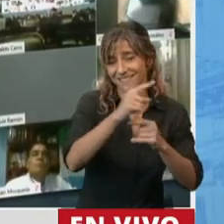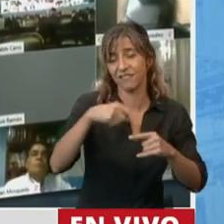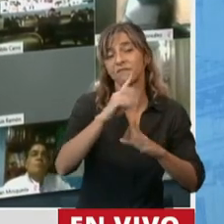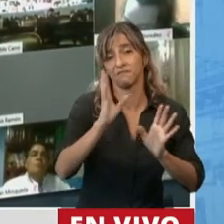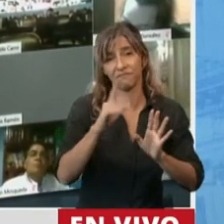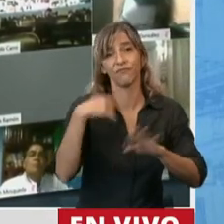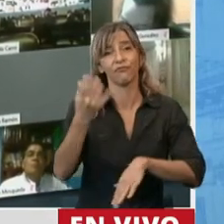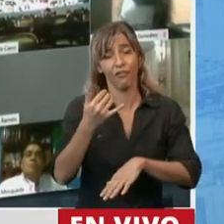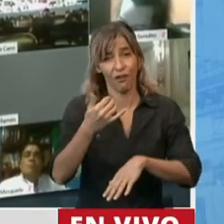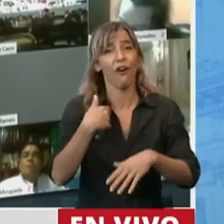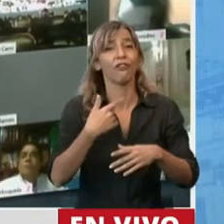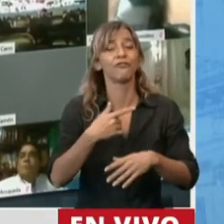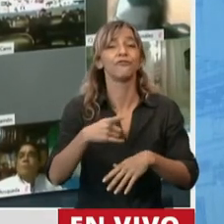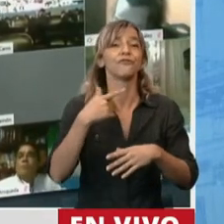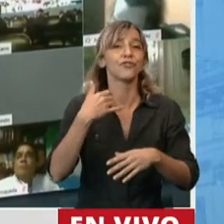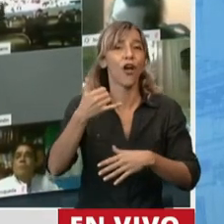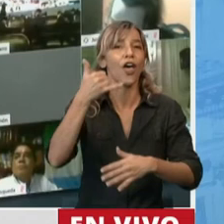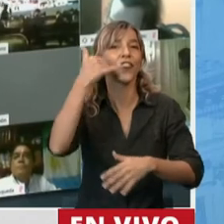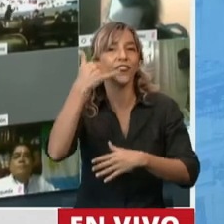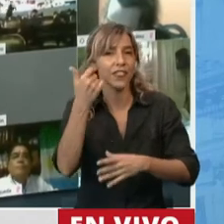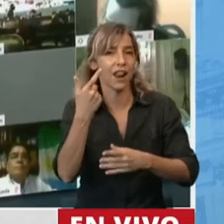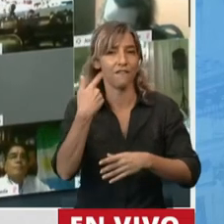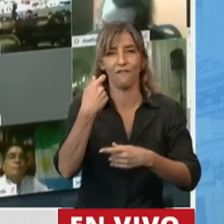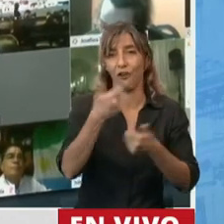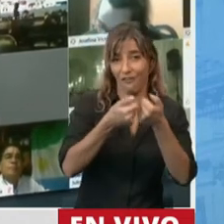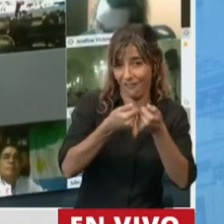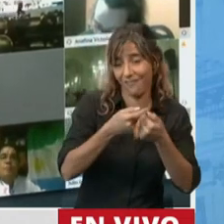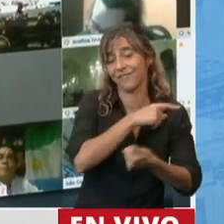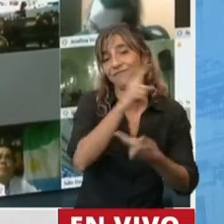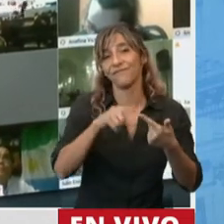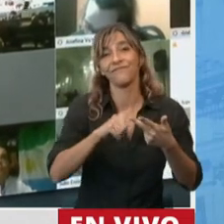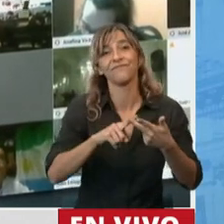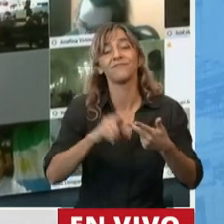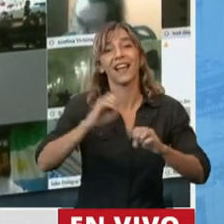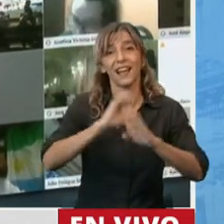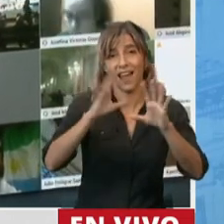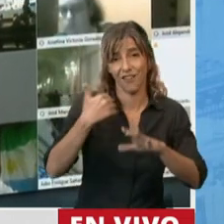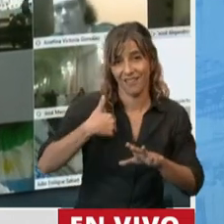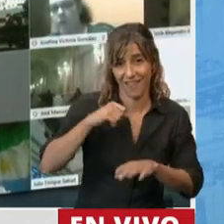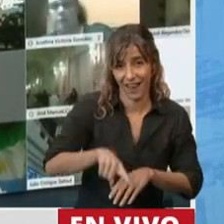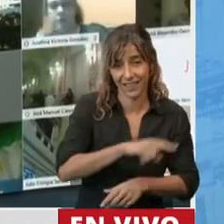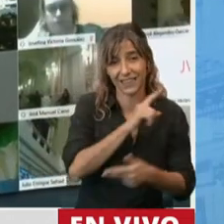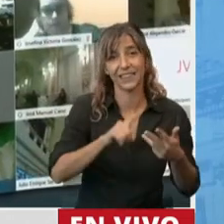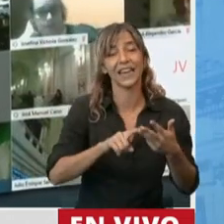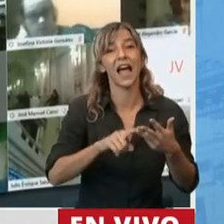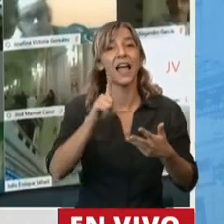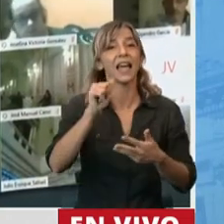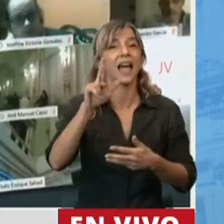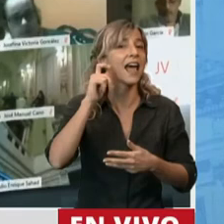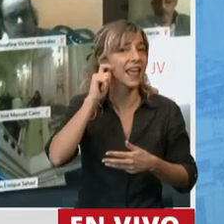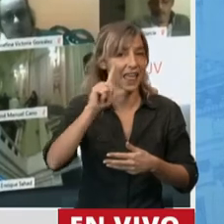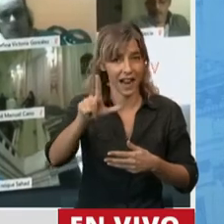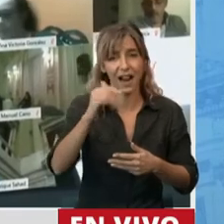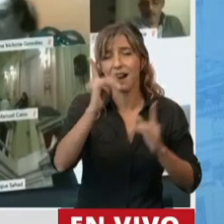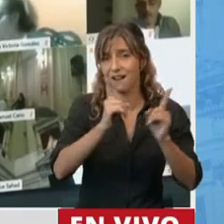Telefónica Móvil, Claro Argentina, son conocidos, ¿no? Cargill, ¿vieron cuando hablan? Y hay algunos